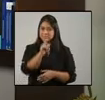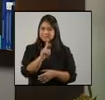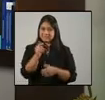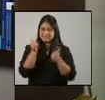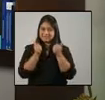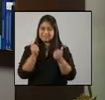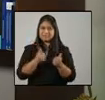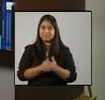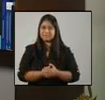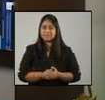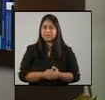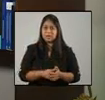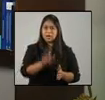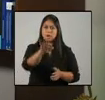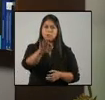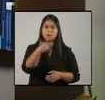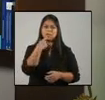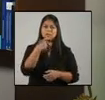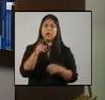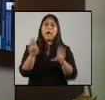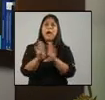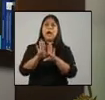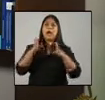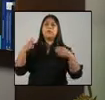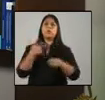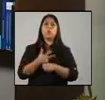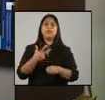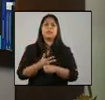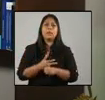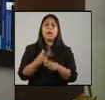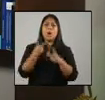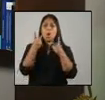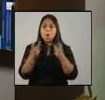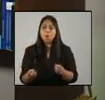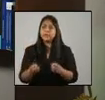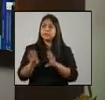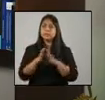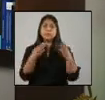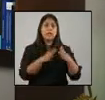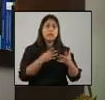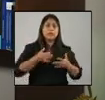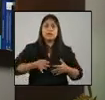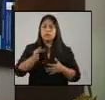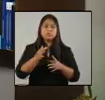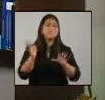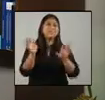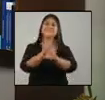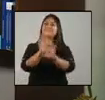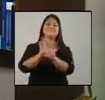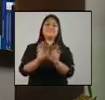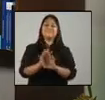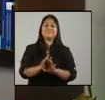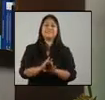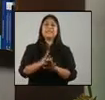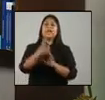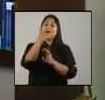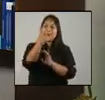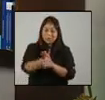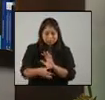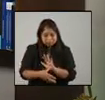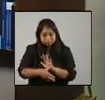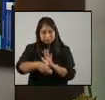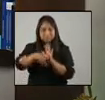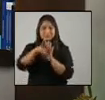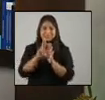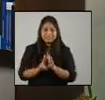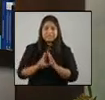Por eso no quiero hablar de apertura o de reactivación, debemos hablar de recuperación. Recuperar nuestras